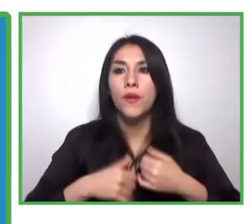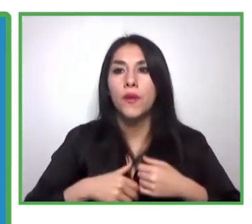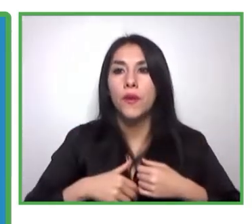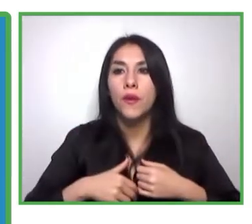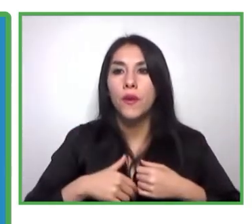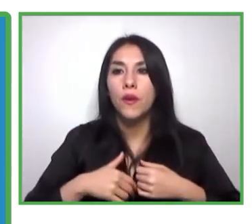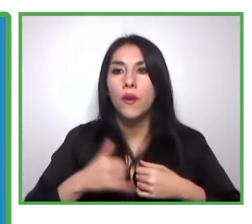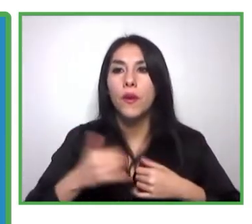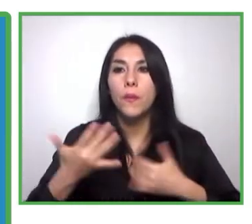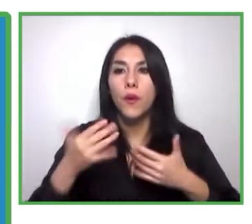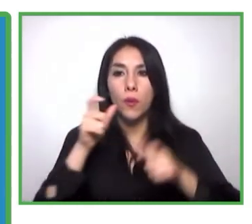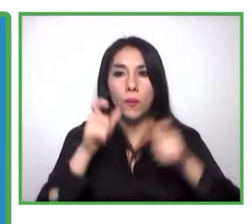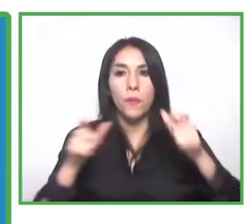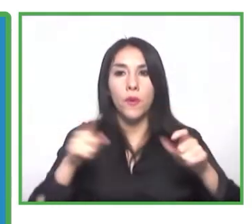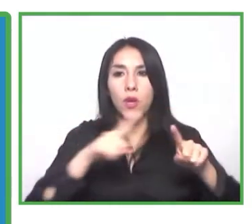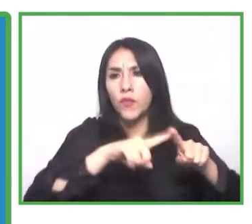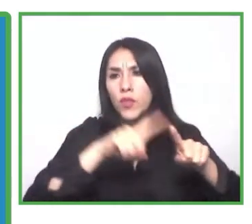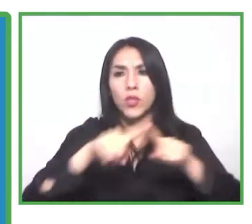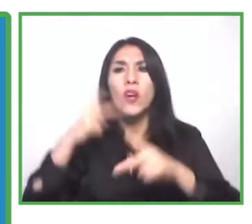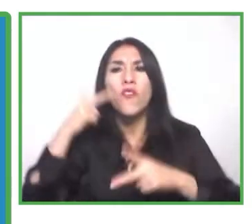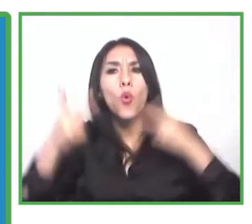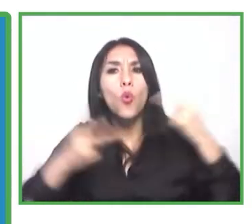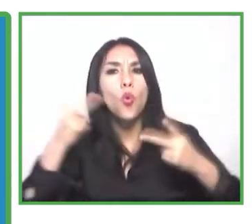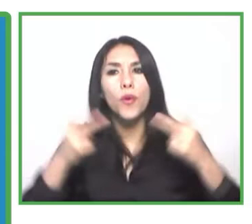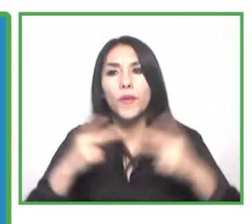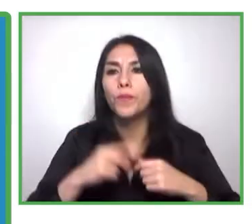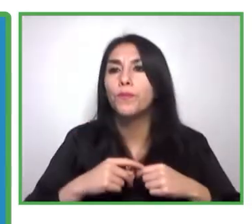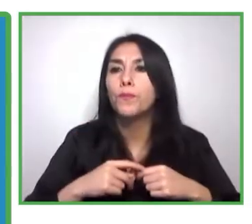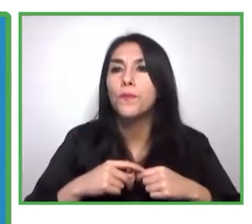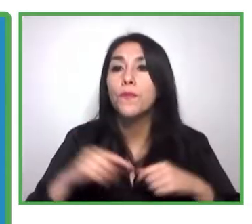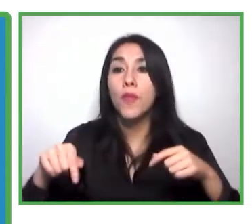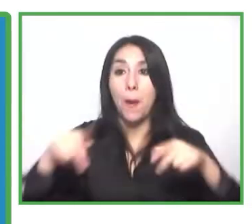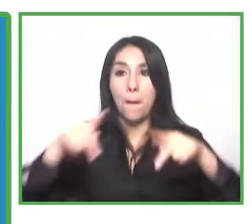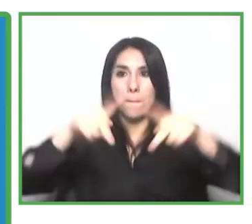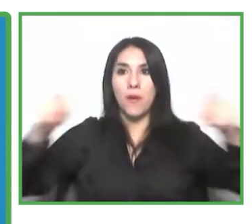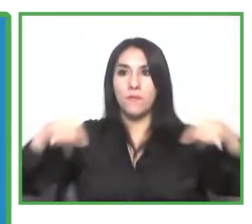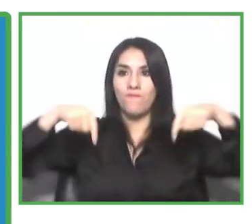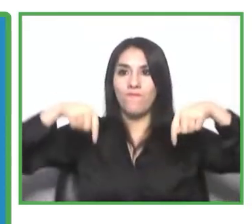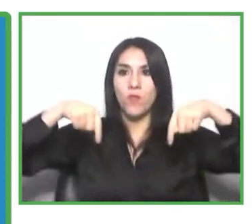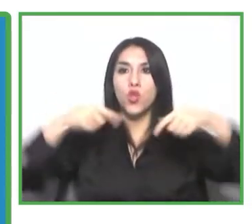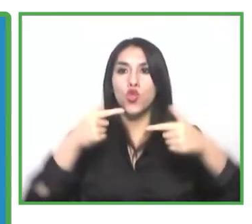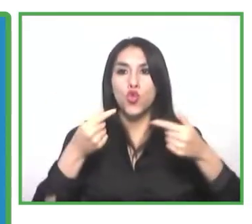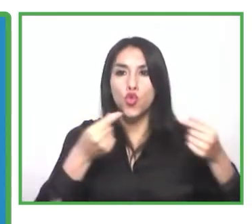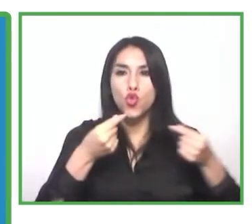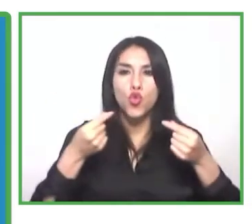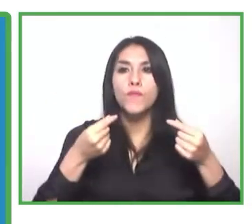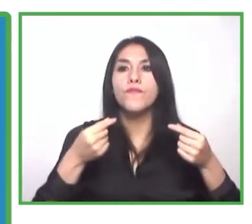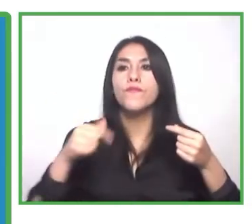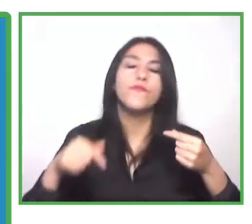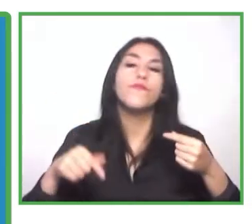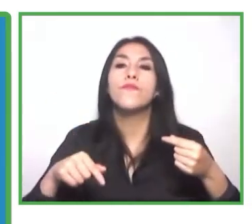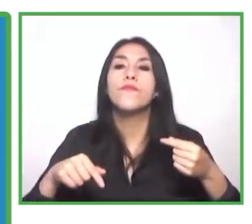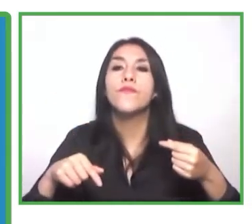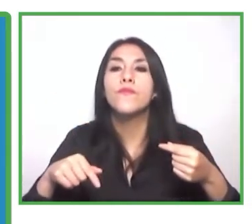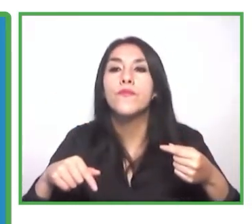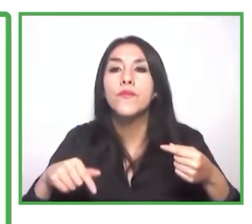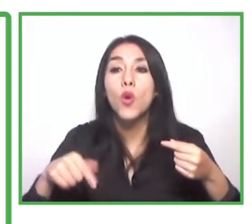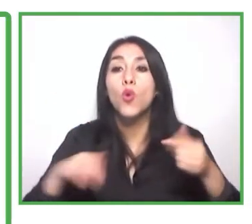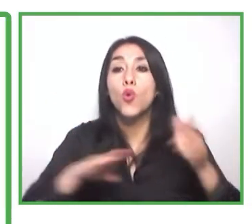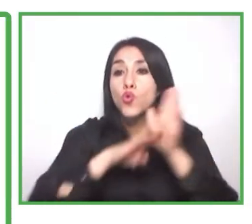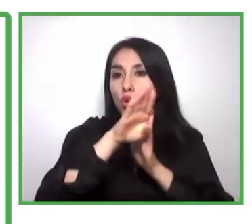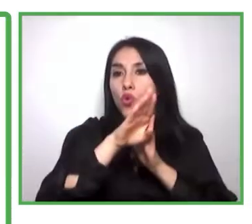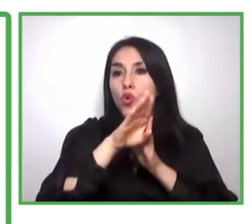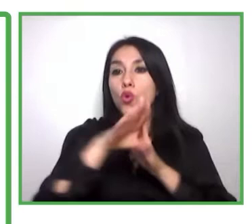espacios y hace equipos más diversos que impulsan el crecimiento dentro de las organizaciones. Desde ahí, nosotros nos